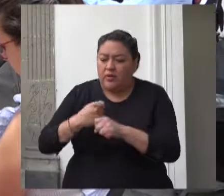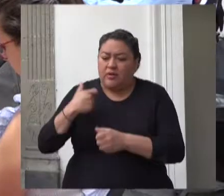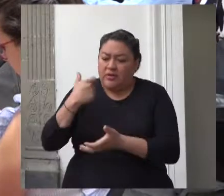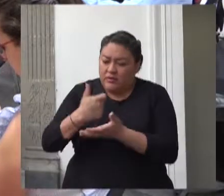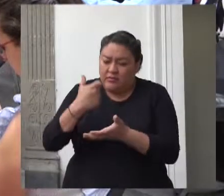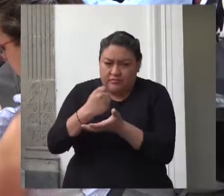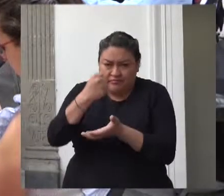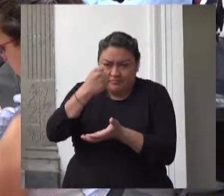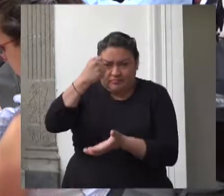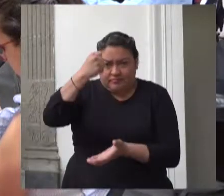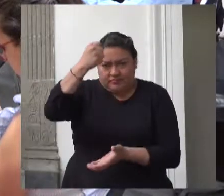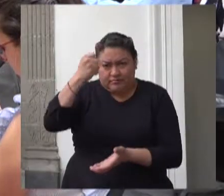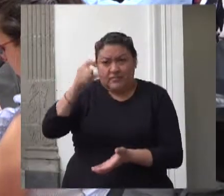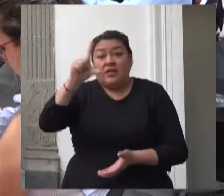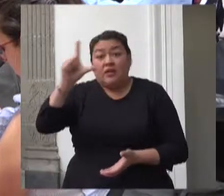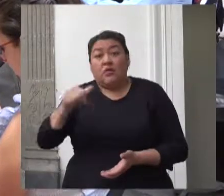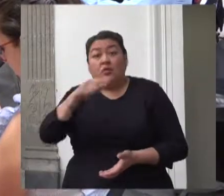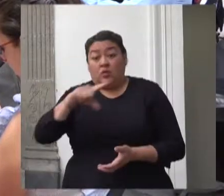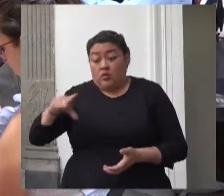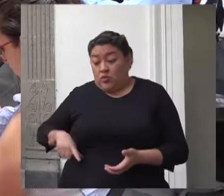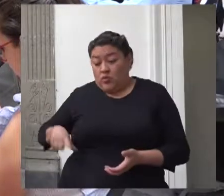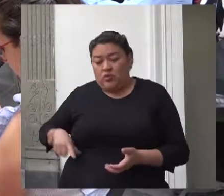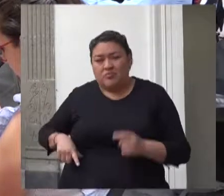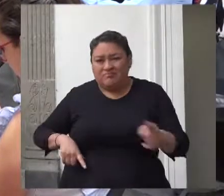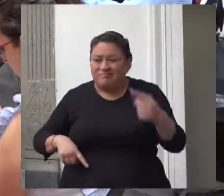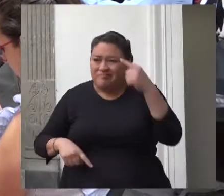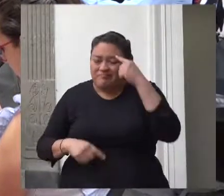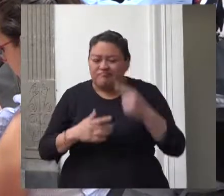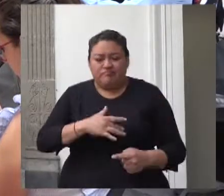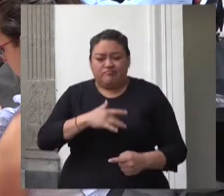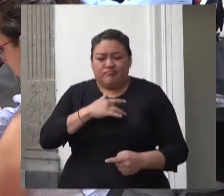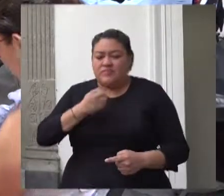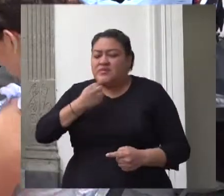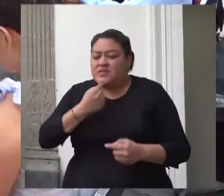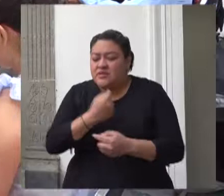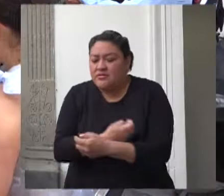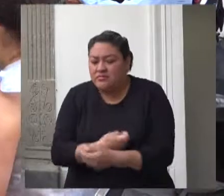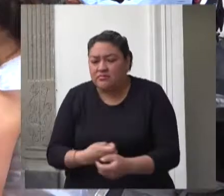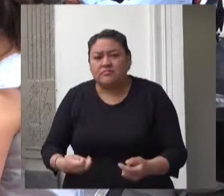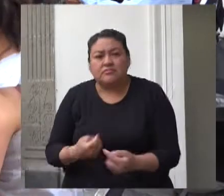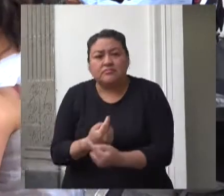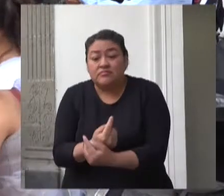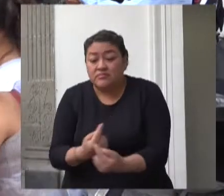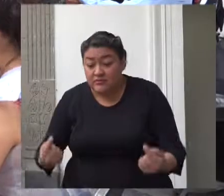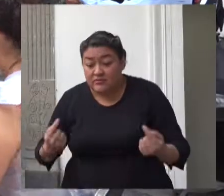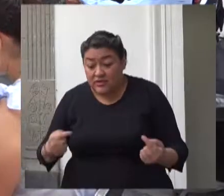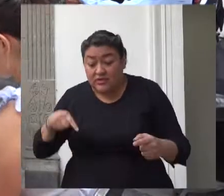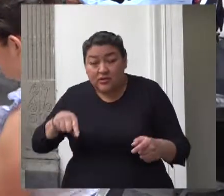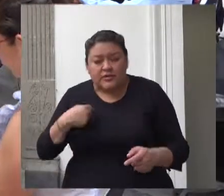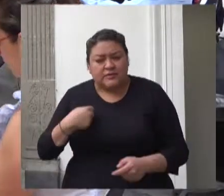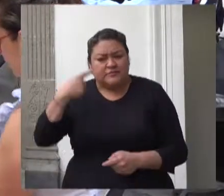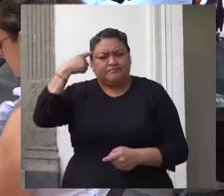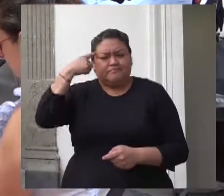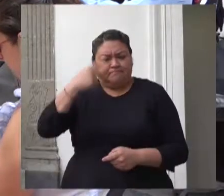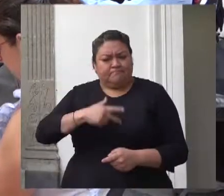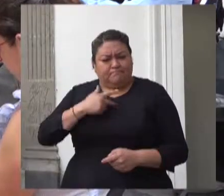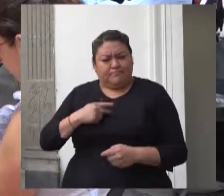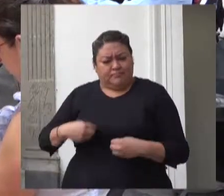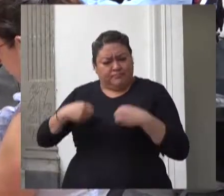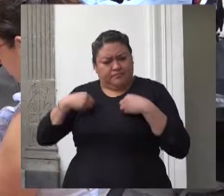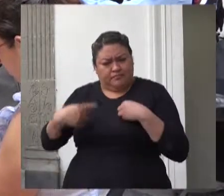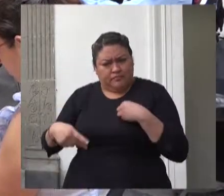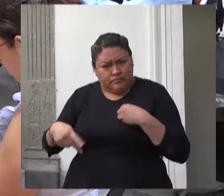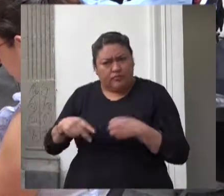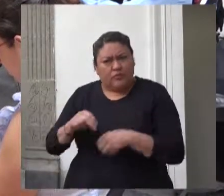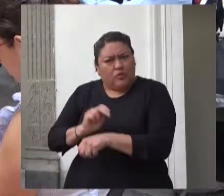autoridades omitieron valorar el interés superior de niñas y niños beneficiarios del programa de estancias infantiles